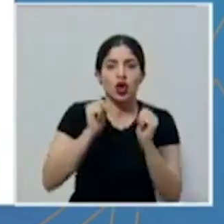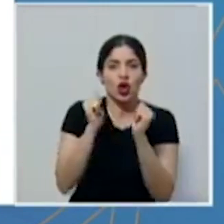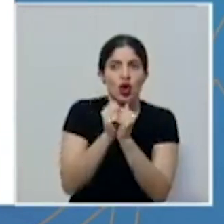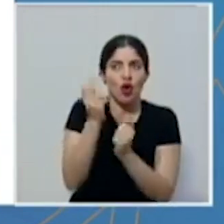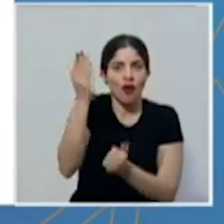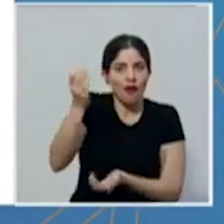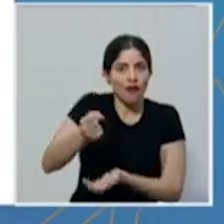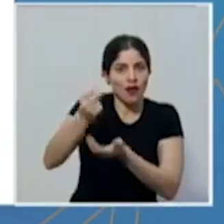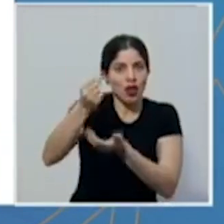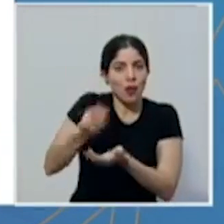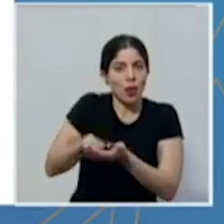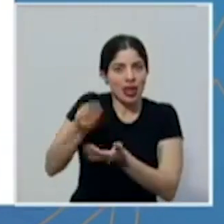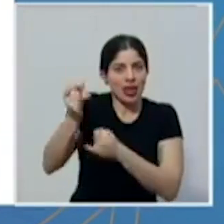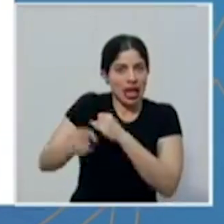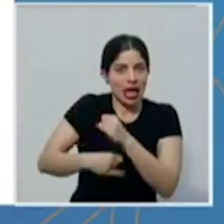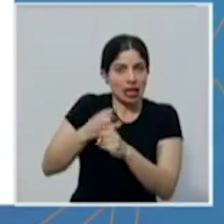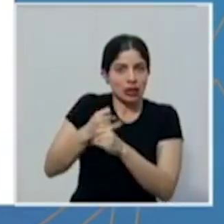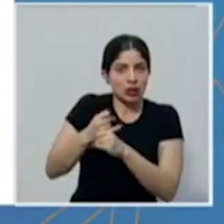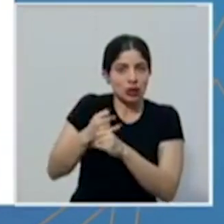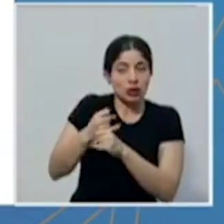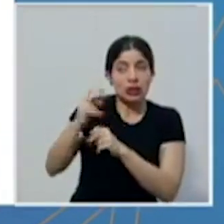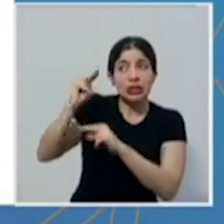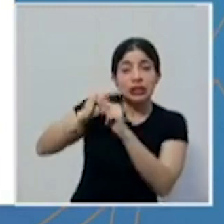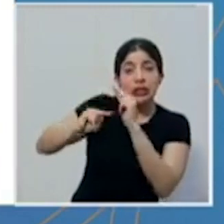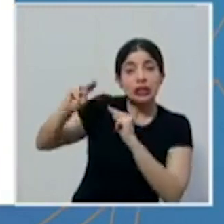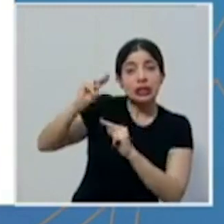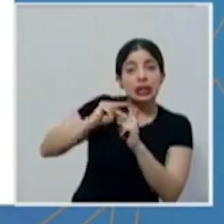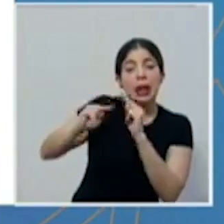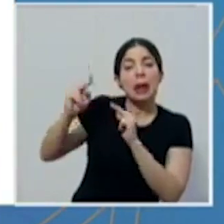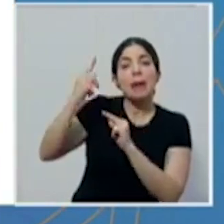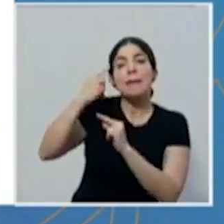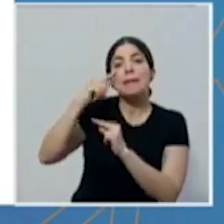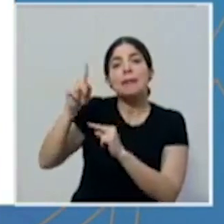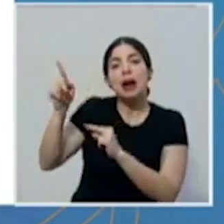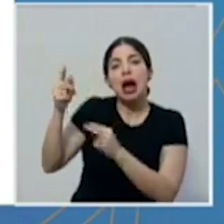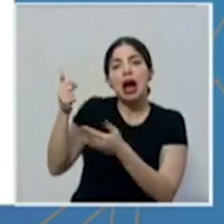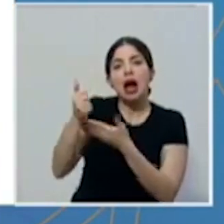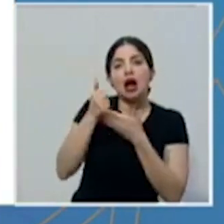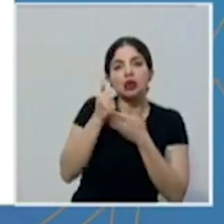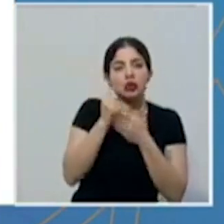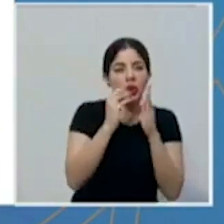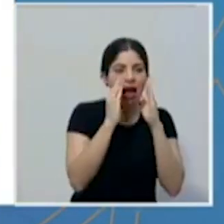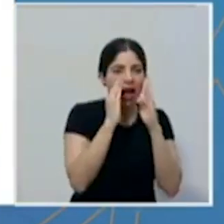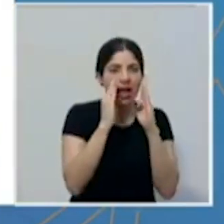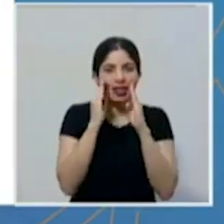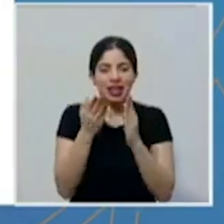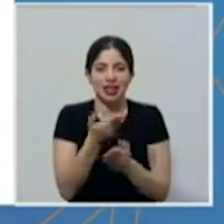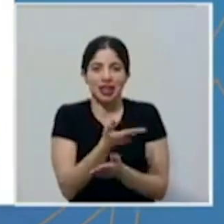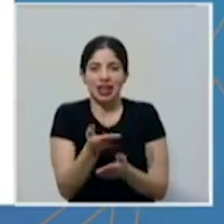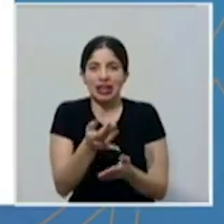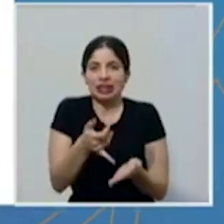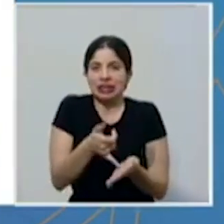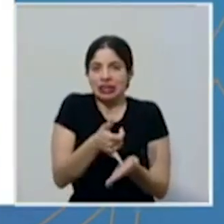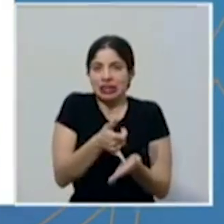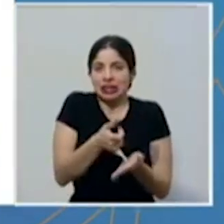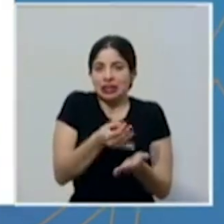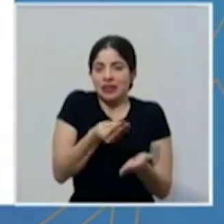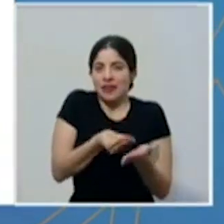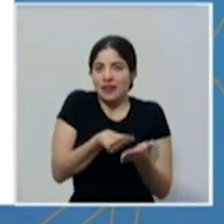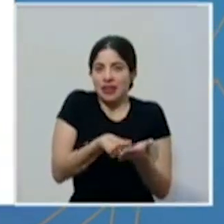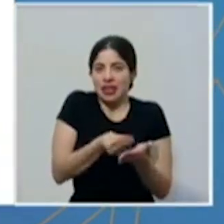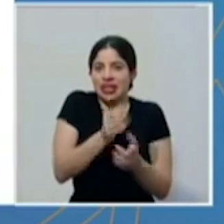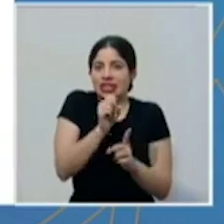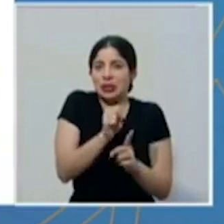Monetario Internacional para atender la vulnerabilidad de las finanzas públicas y la